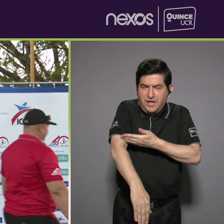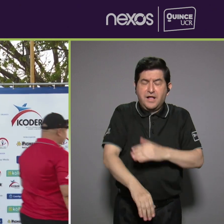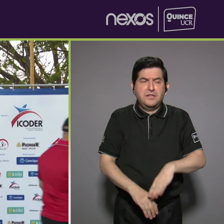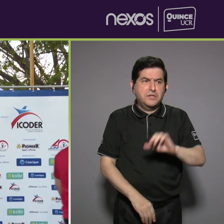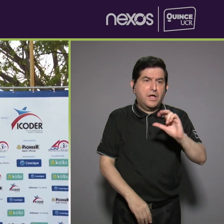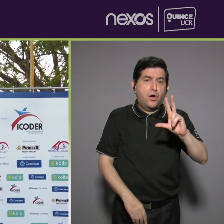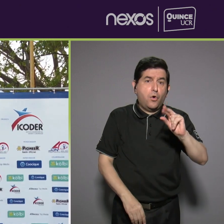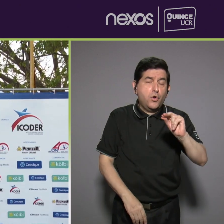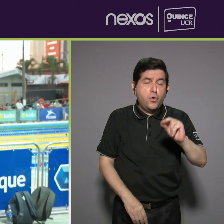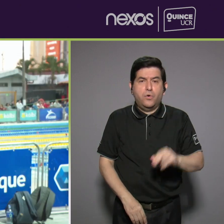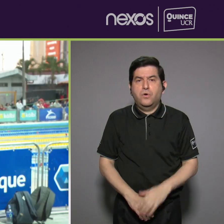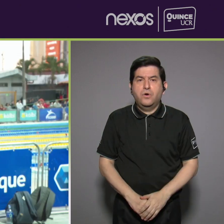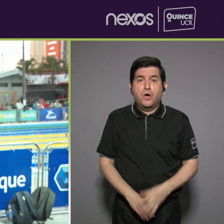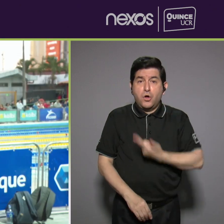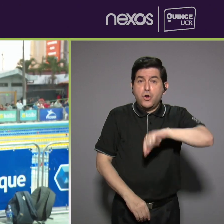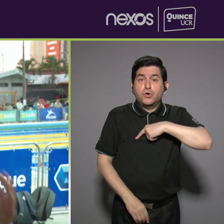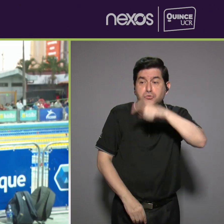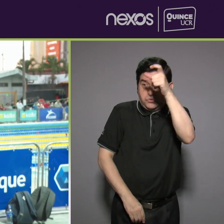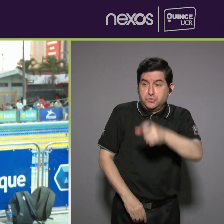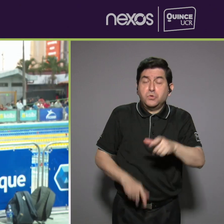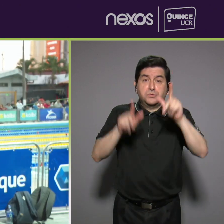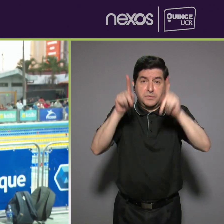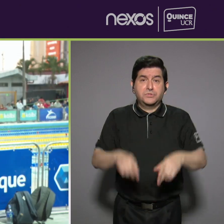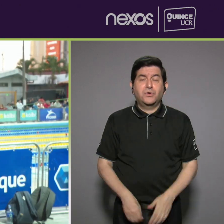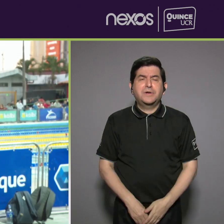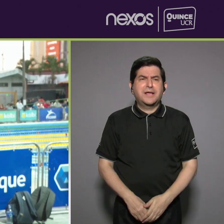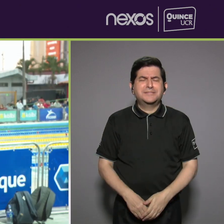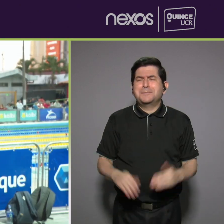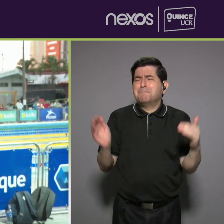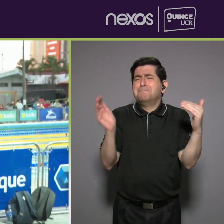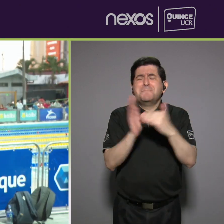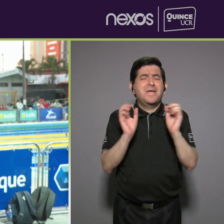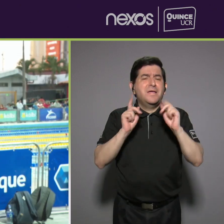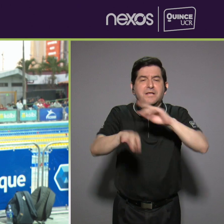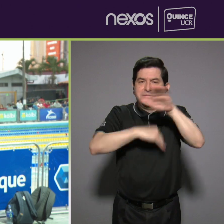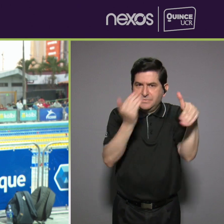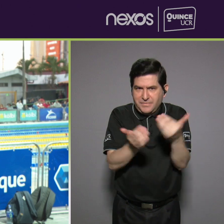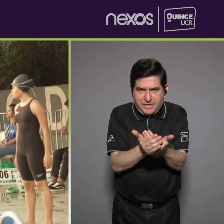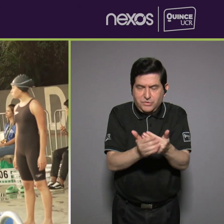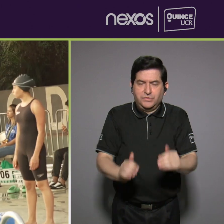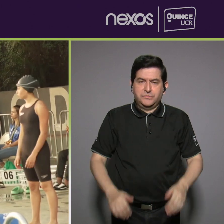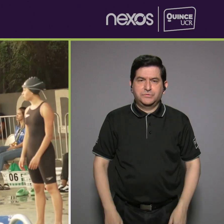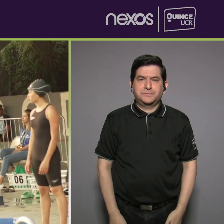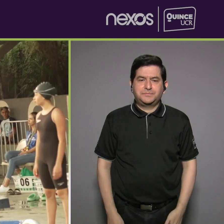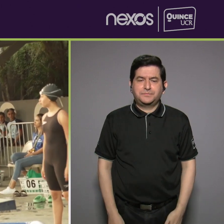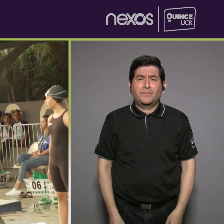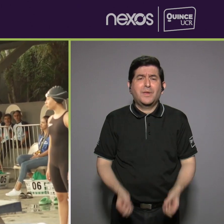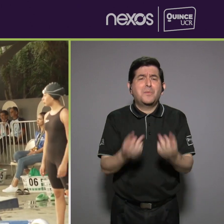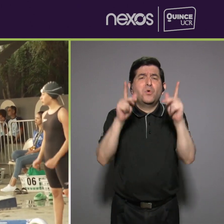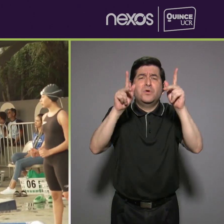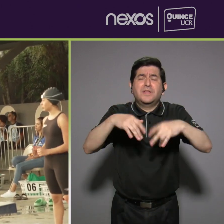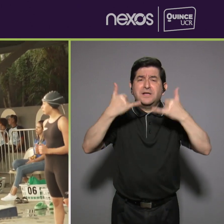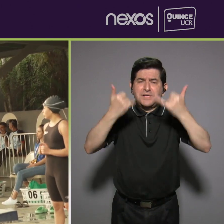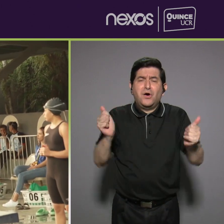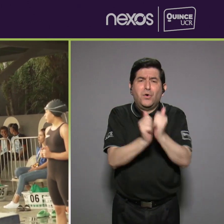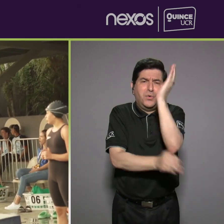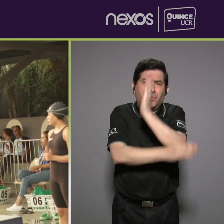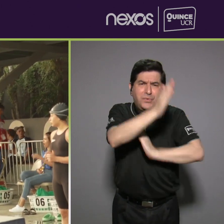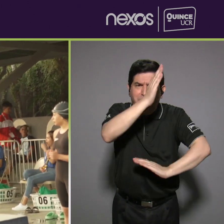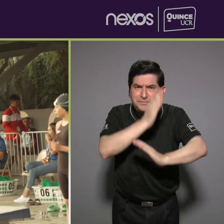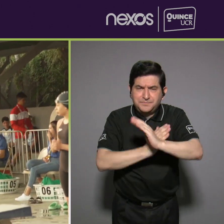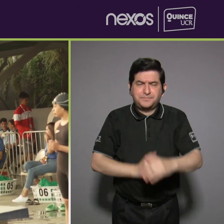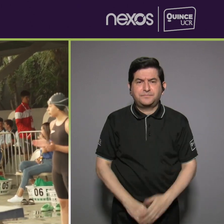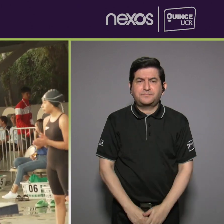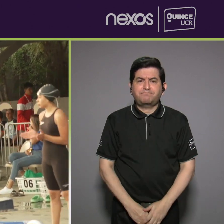Seguimos siendo personas y hay millones de posibilidades, la verdad, para todos. Hay muchas personas ahora con discapacidad